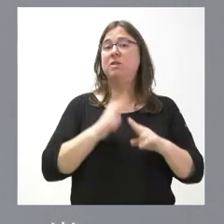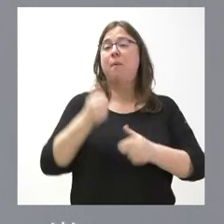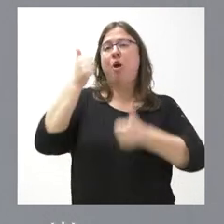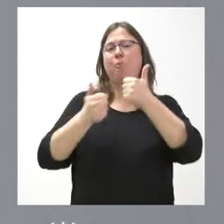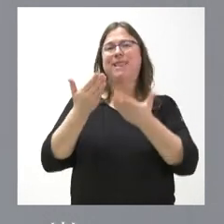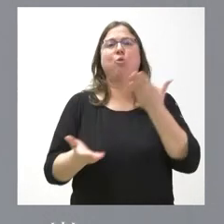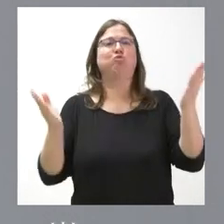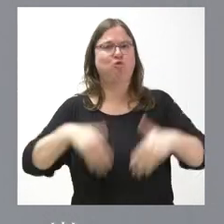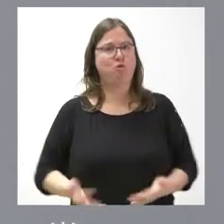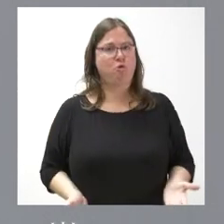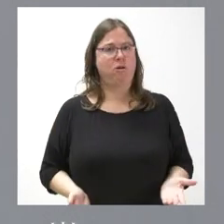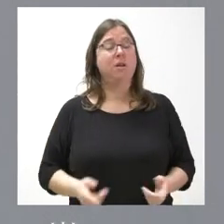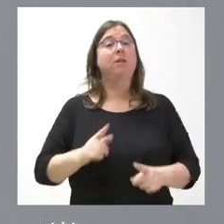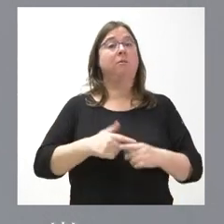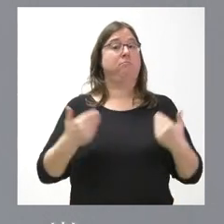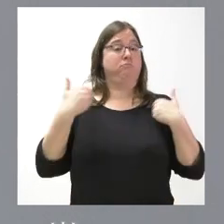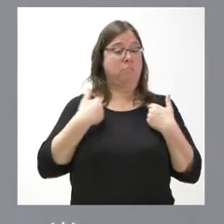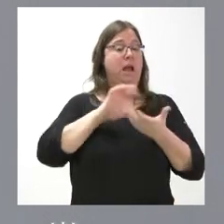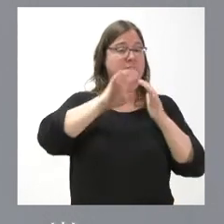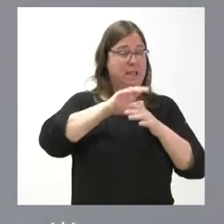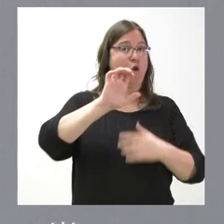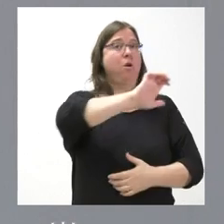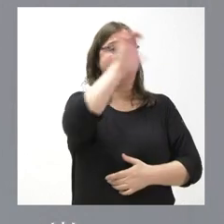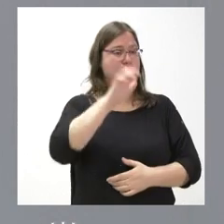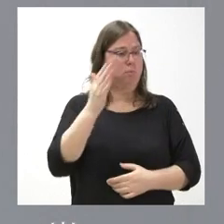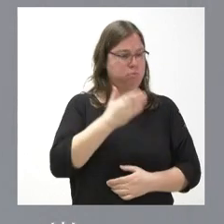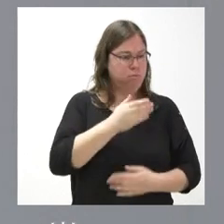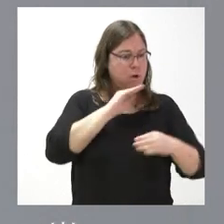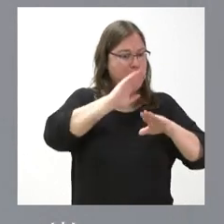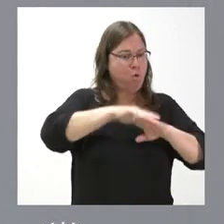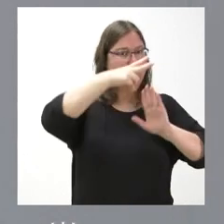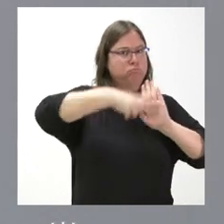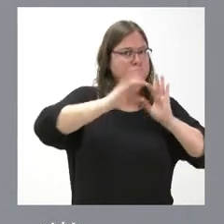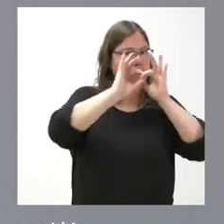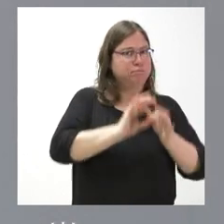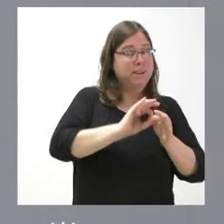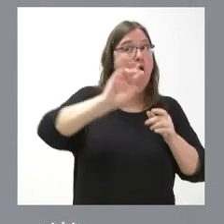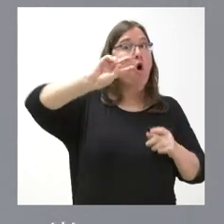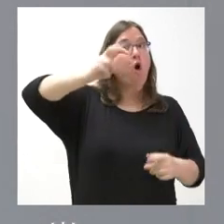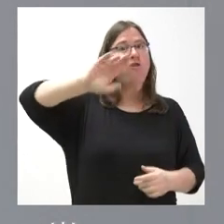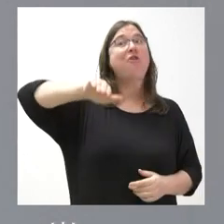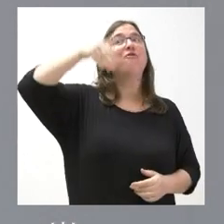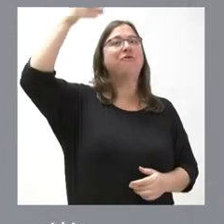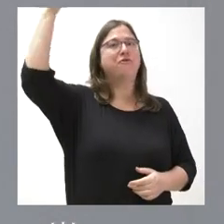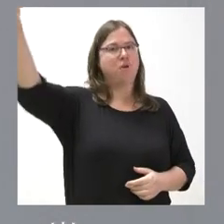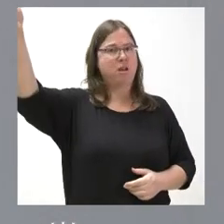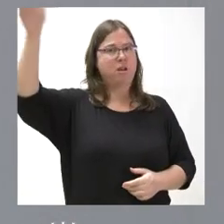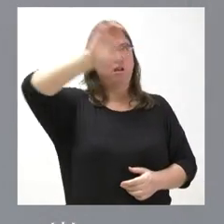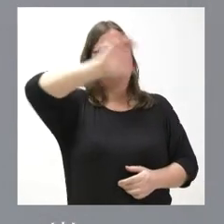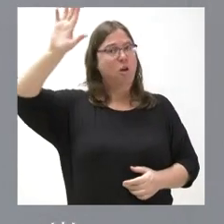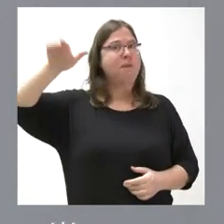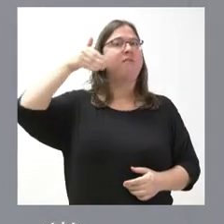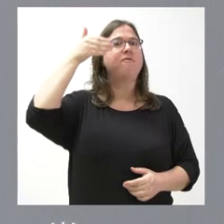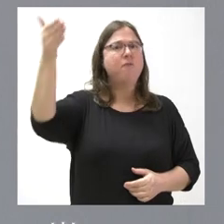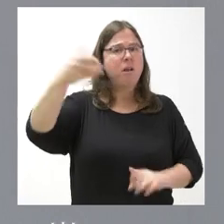de unos productores, los de Castilla y León, los de la Unión Europea, que producen conforme a la normativa y de aquellos otros que produciendo fuera de la Unión Europea tienen